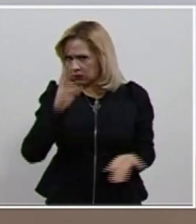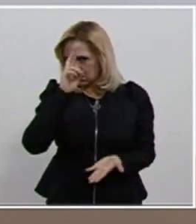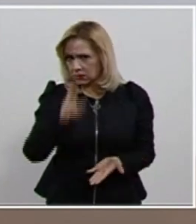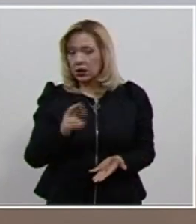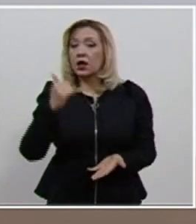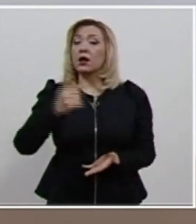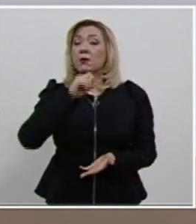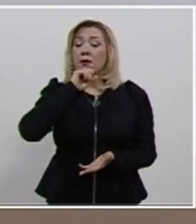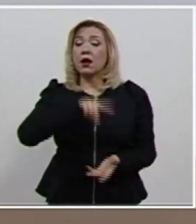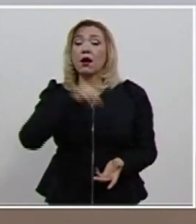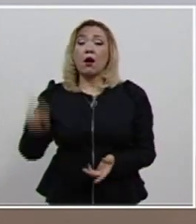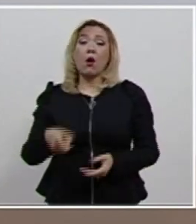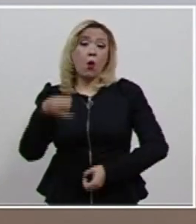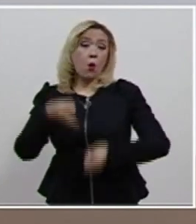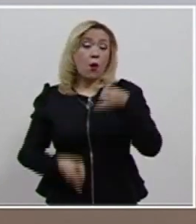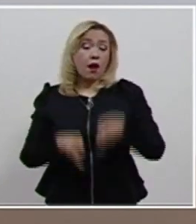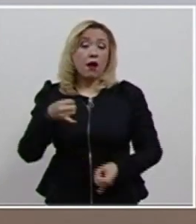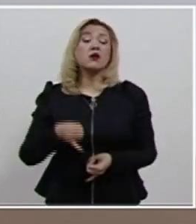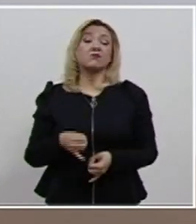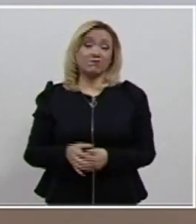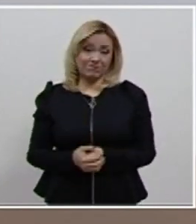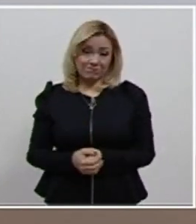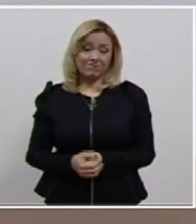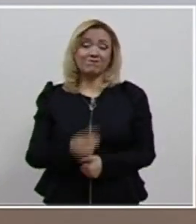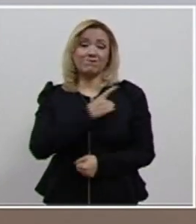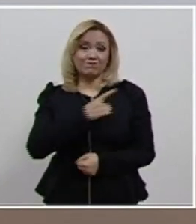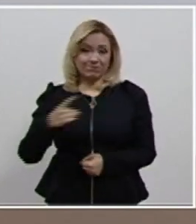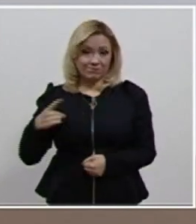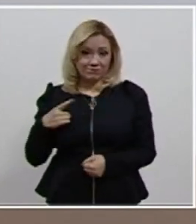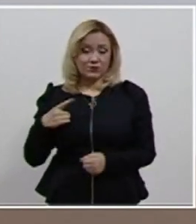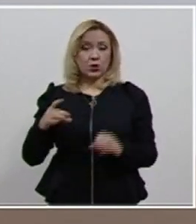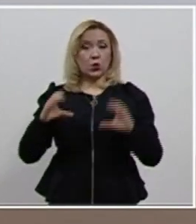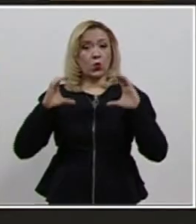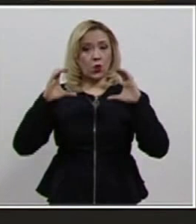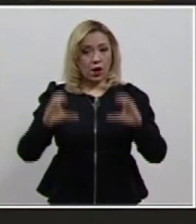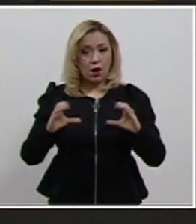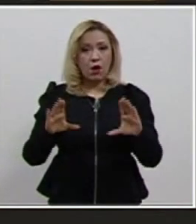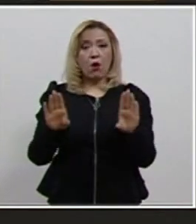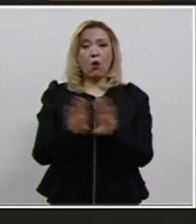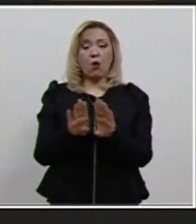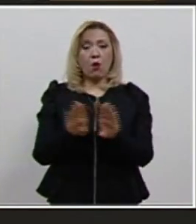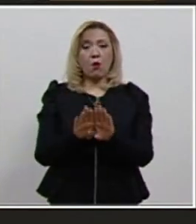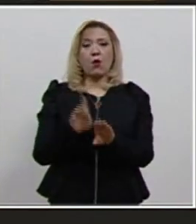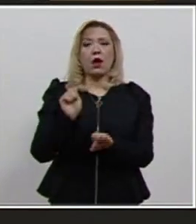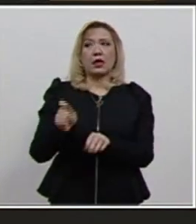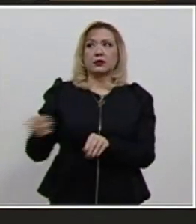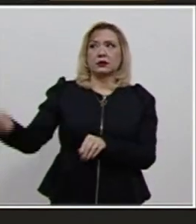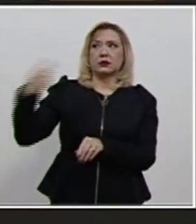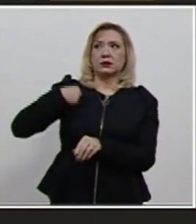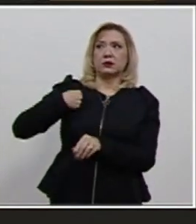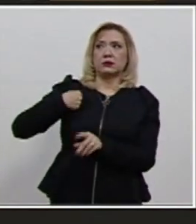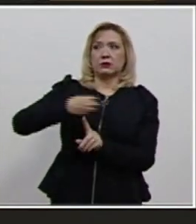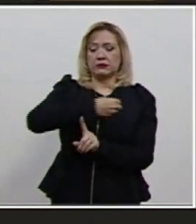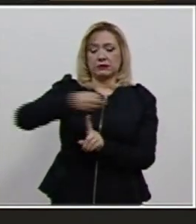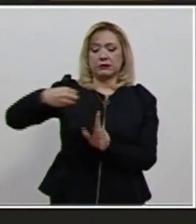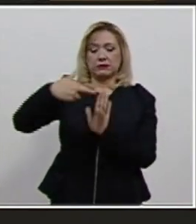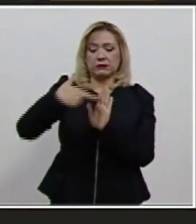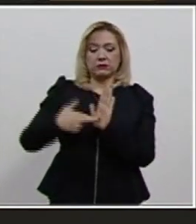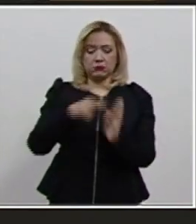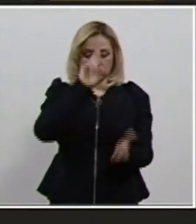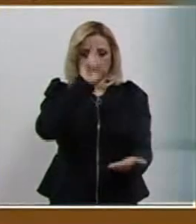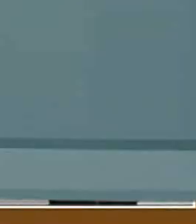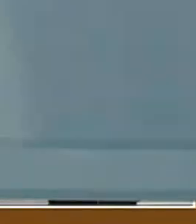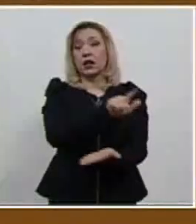justicia también se encuentran sujetos a mecanismos de control que los obliga a actuar con rectitud y apego a la ley.